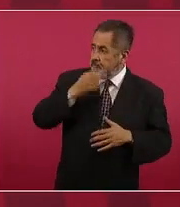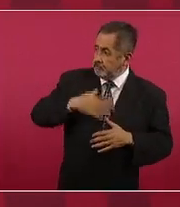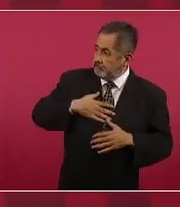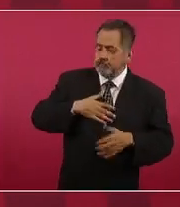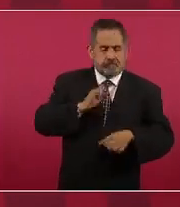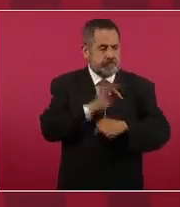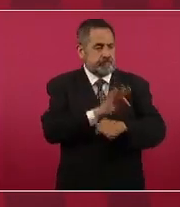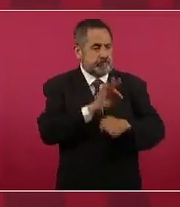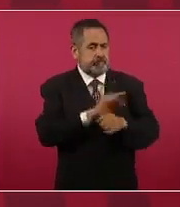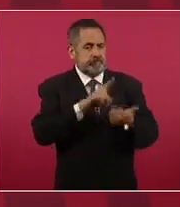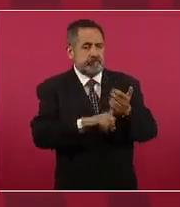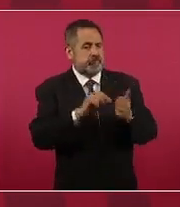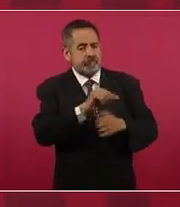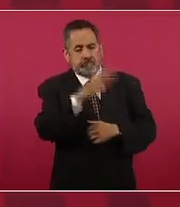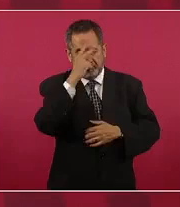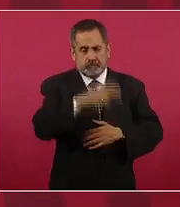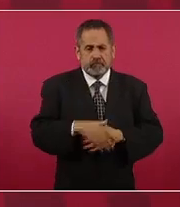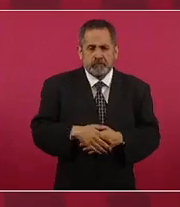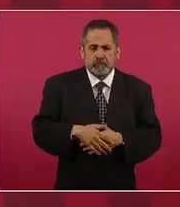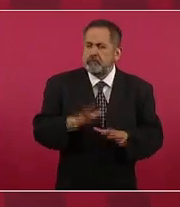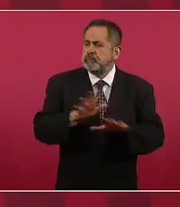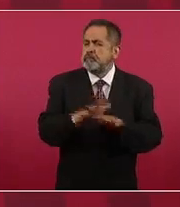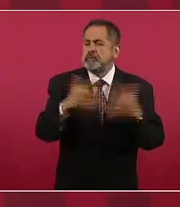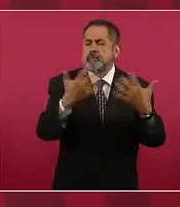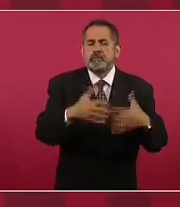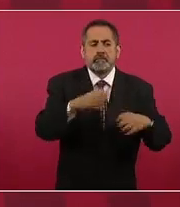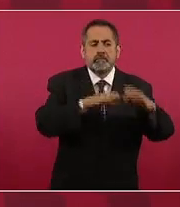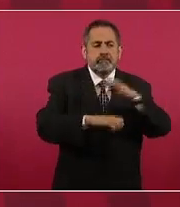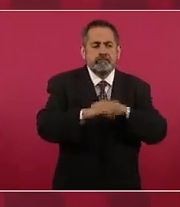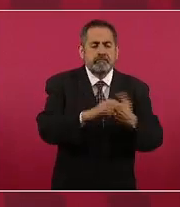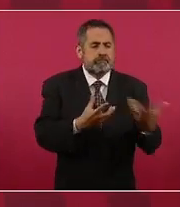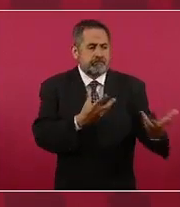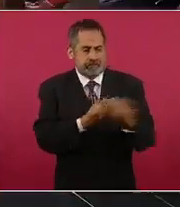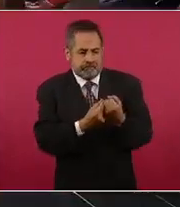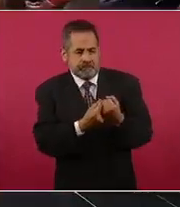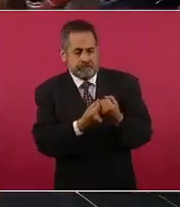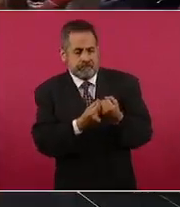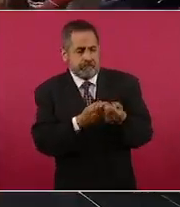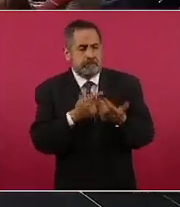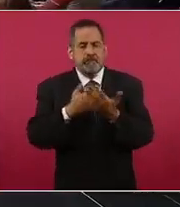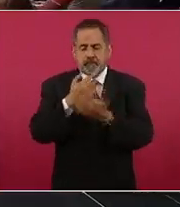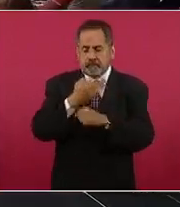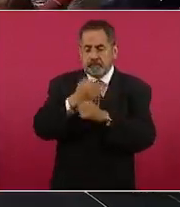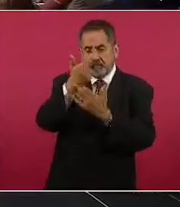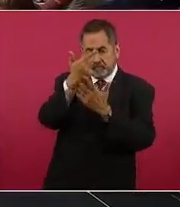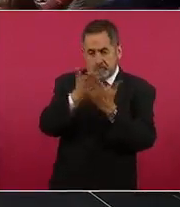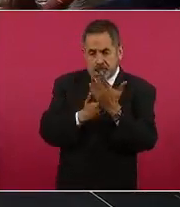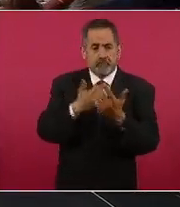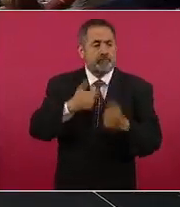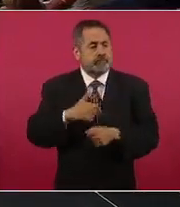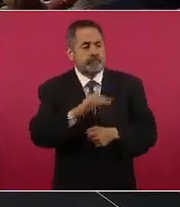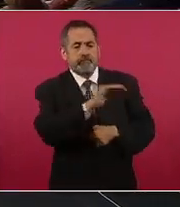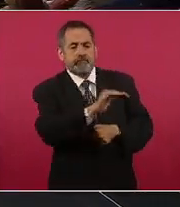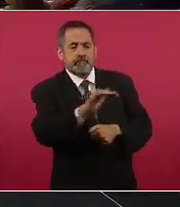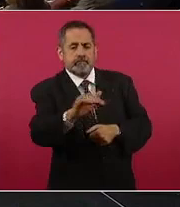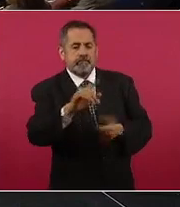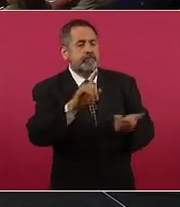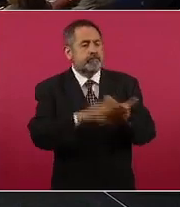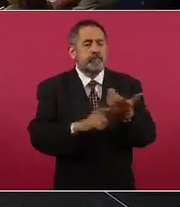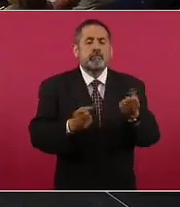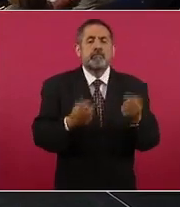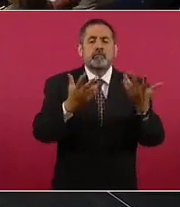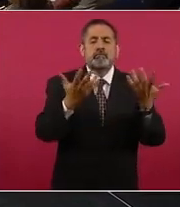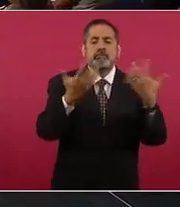presidente. ¿Qué empresas van a participar allá? Estamos ahora haciendo el listado. Primero buscamos a las empresas que tienen vínculo